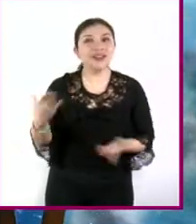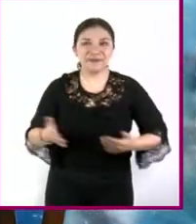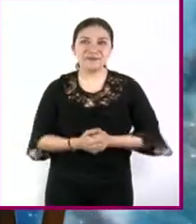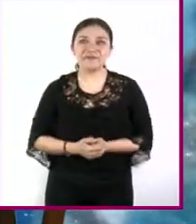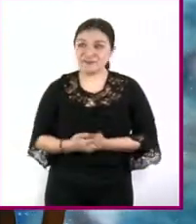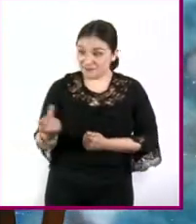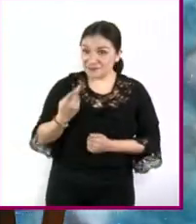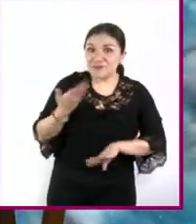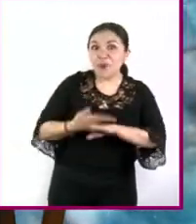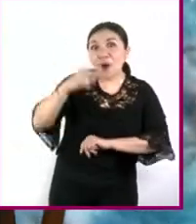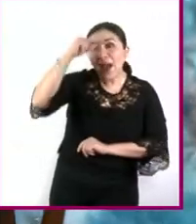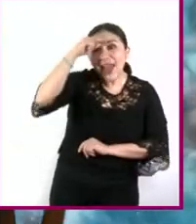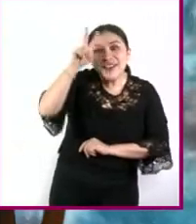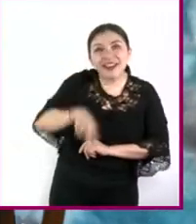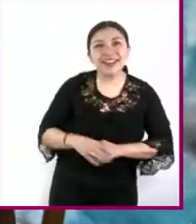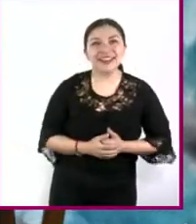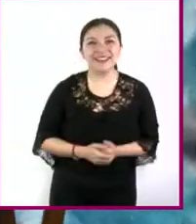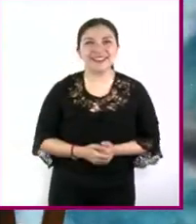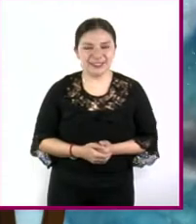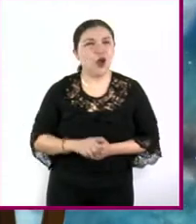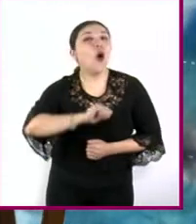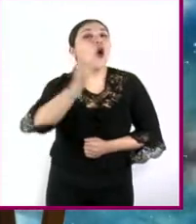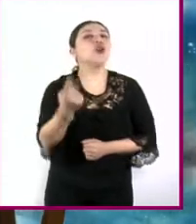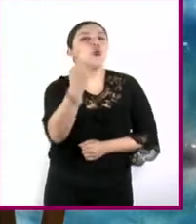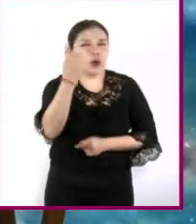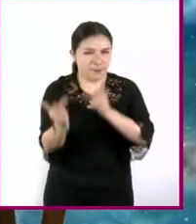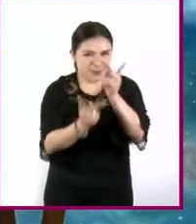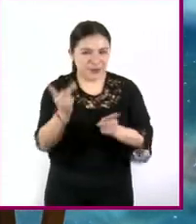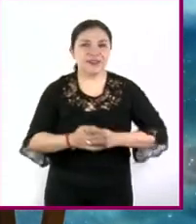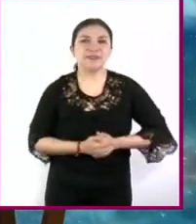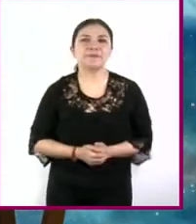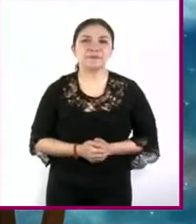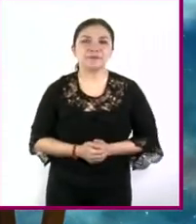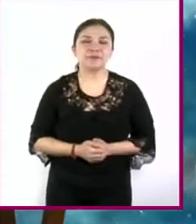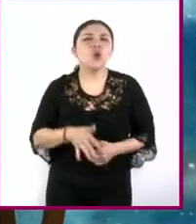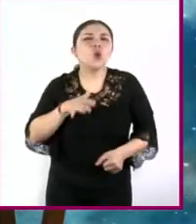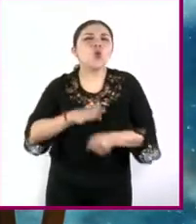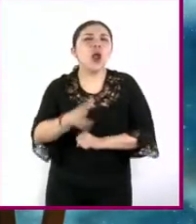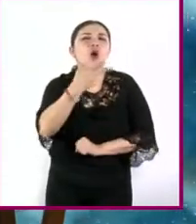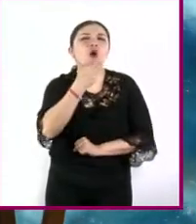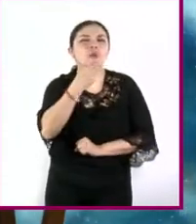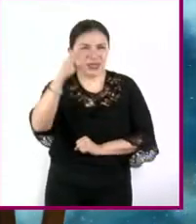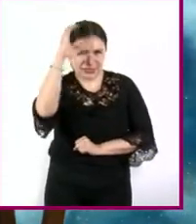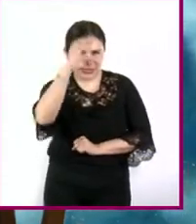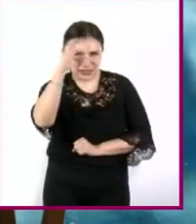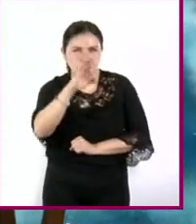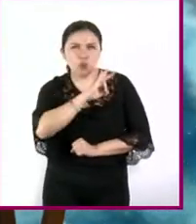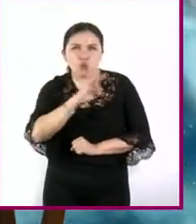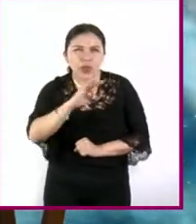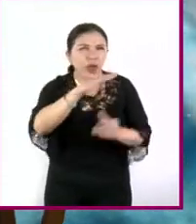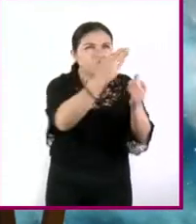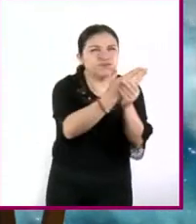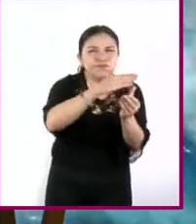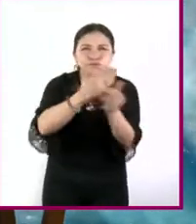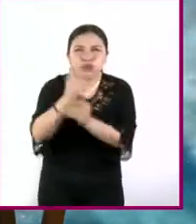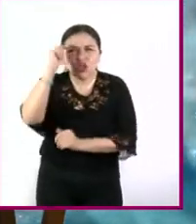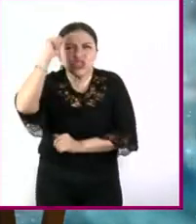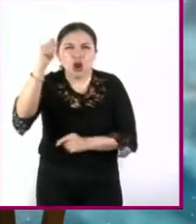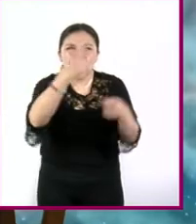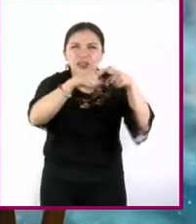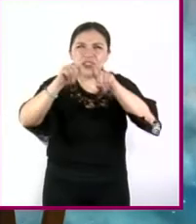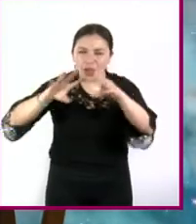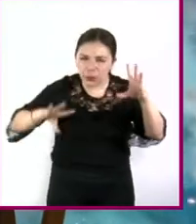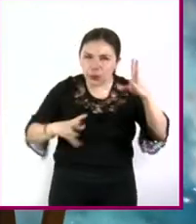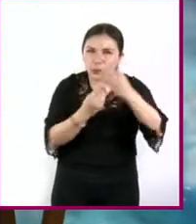Sí somos muy inteligentes, Mati Una más, una más ¿Qué científico logró unificar todas las teorías que habían hecho